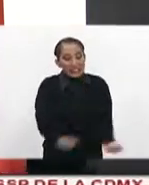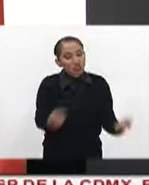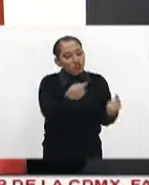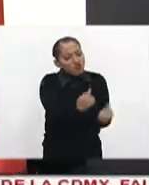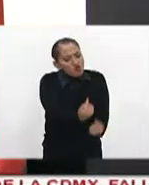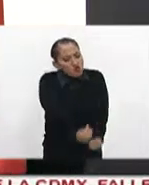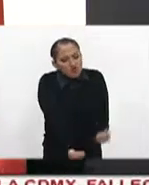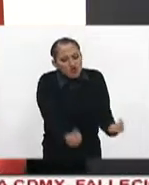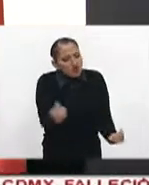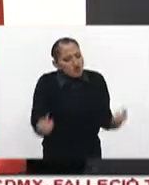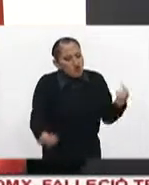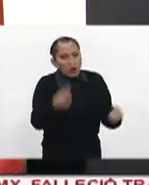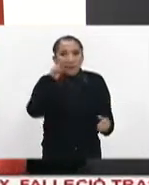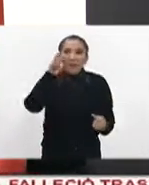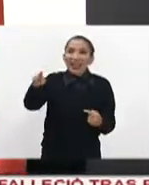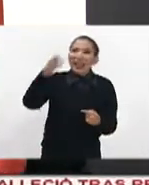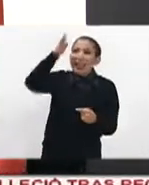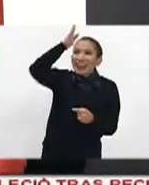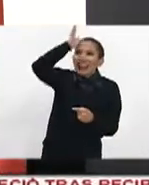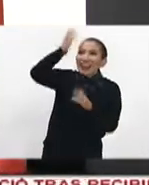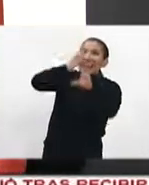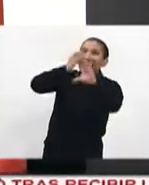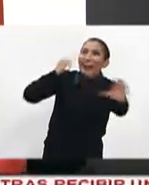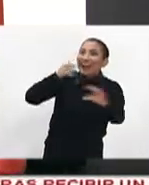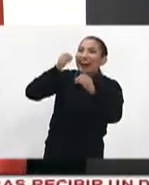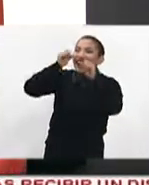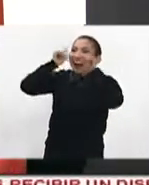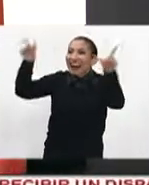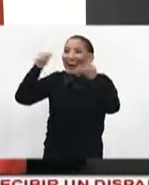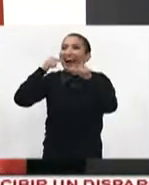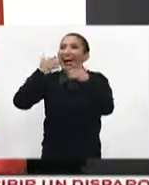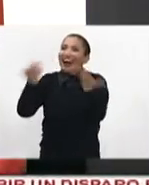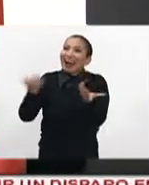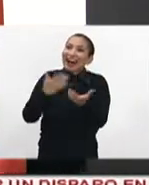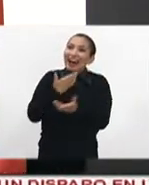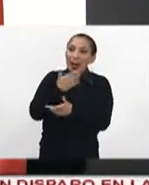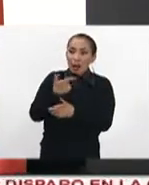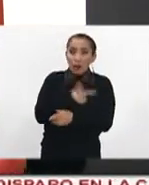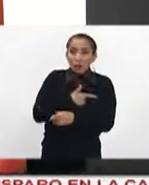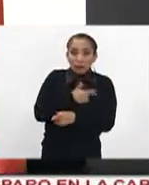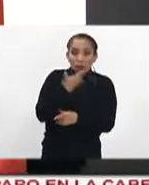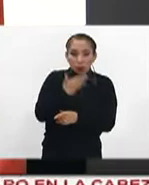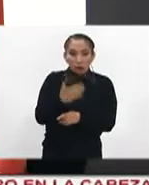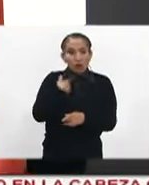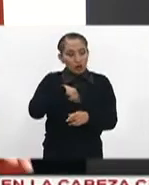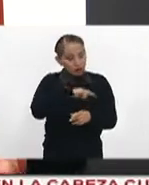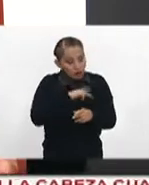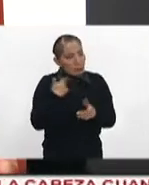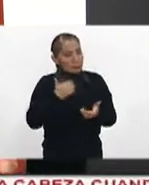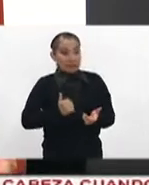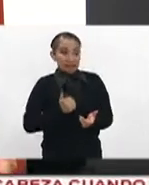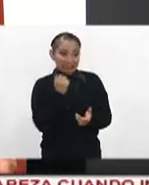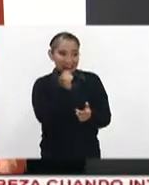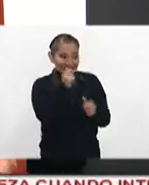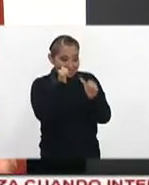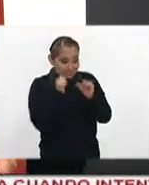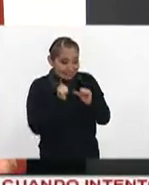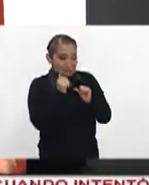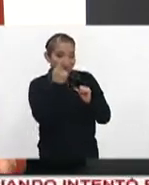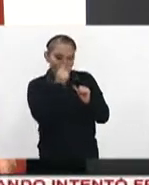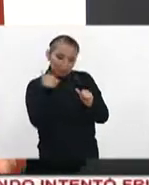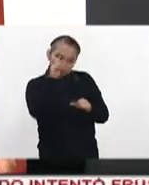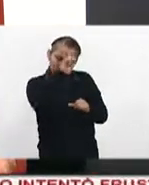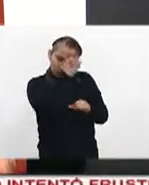pequeñitos ven los carros de bomberos a los bomberos que son nuestros admiradores, les gusta mucho entonces nosotros aprovechamos eso para